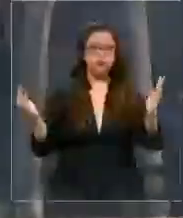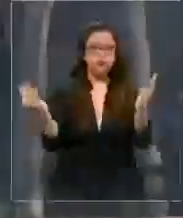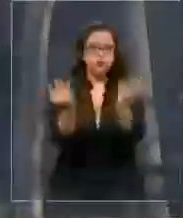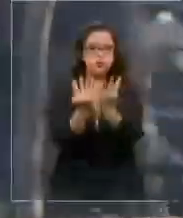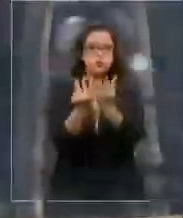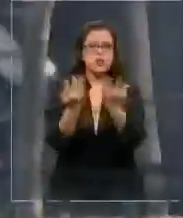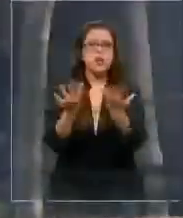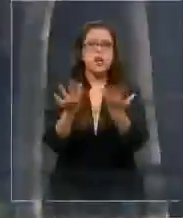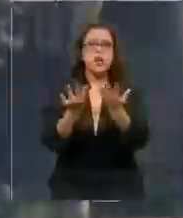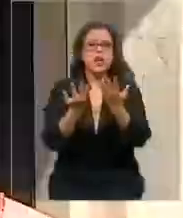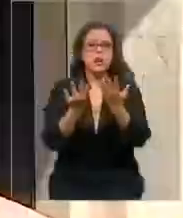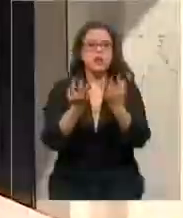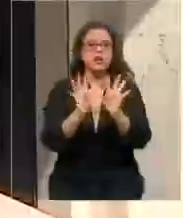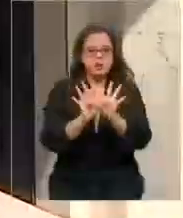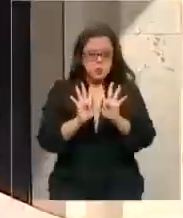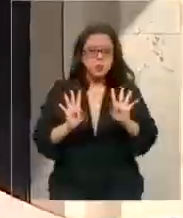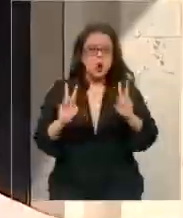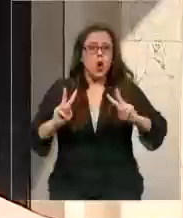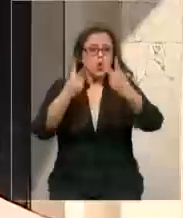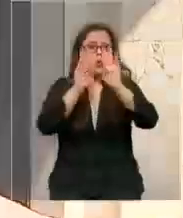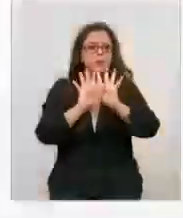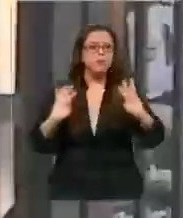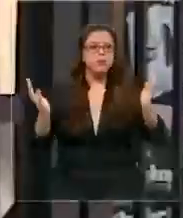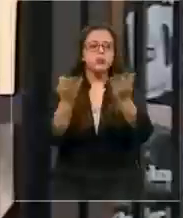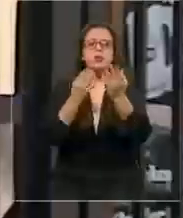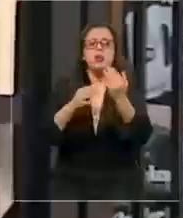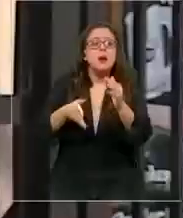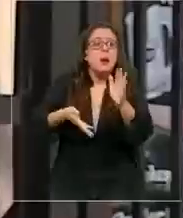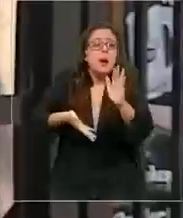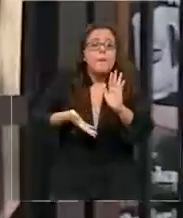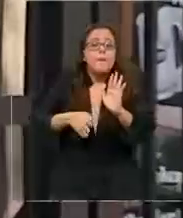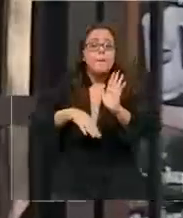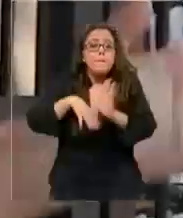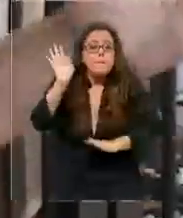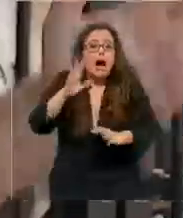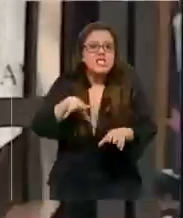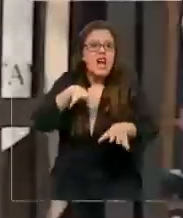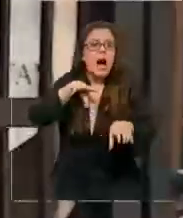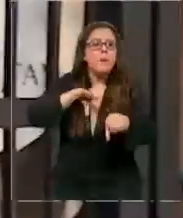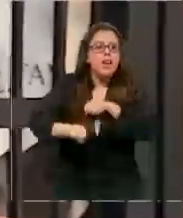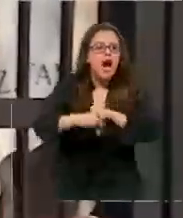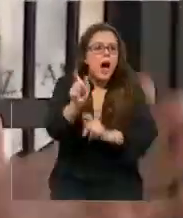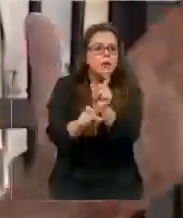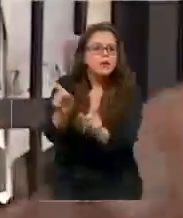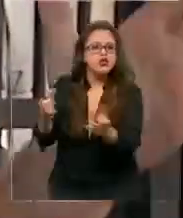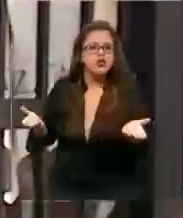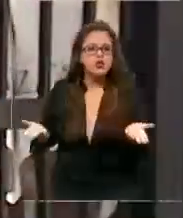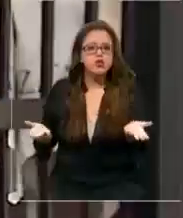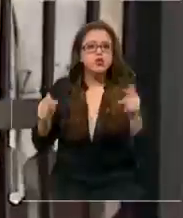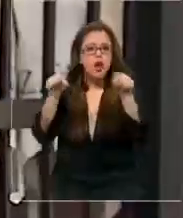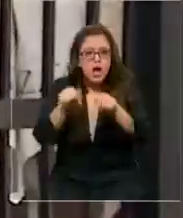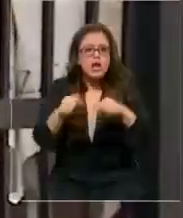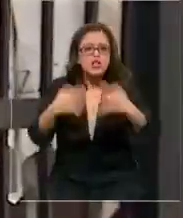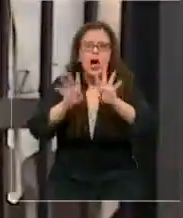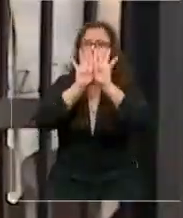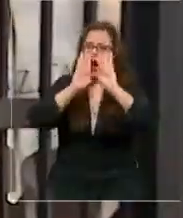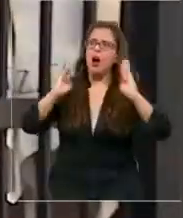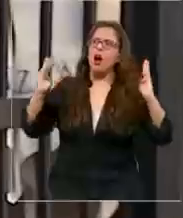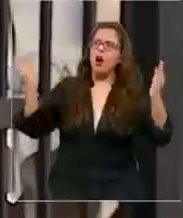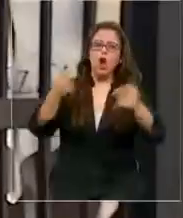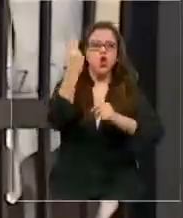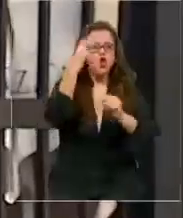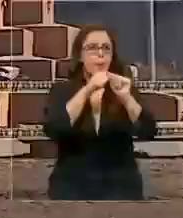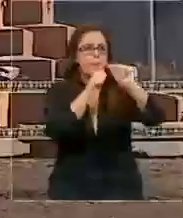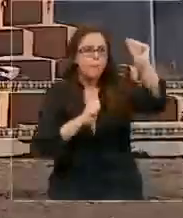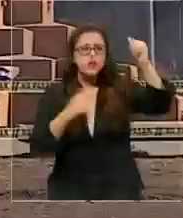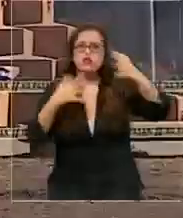para levantar un cerco. Más pique va a tener el pueblo. No tiene sentido. Acá han puesto hasta barreras de concreto de dos metros